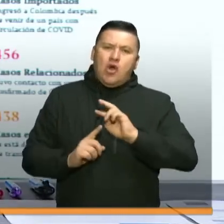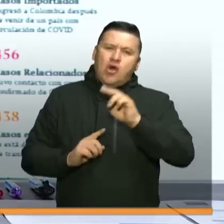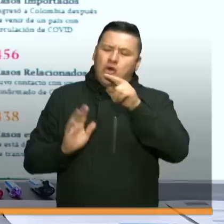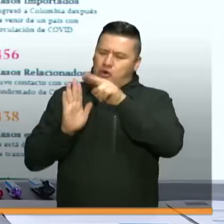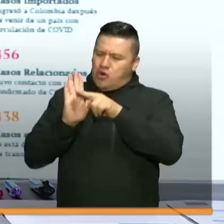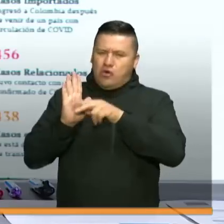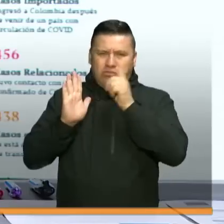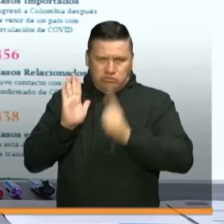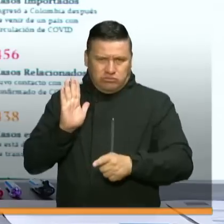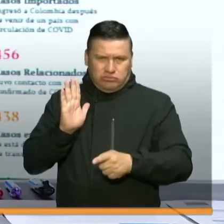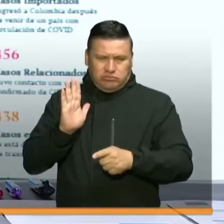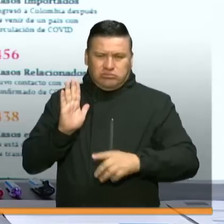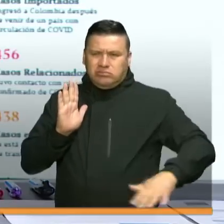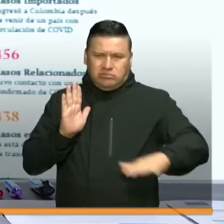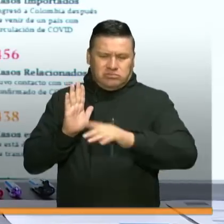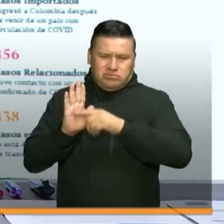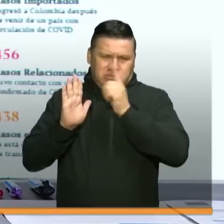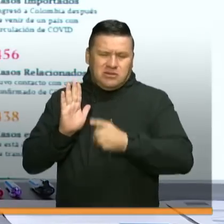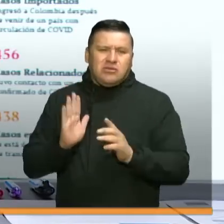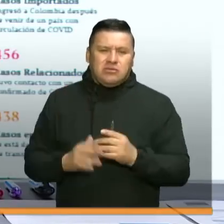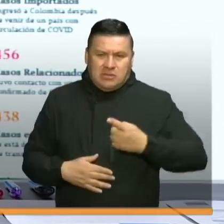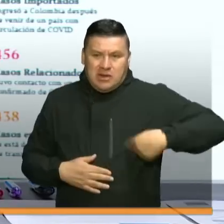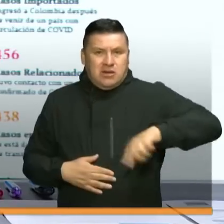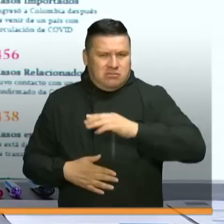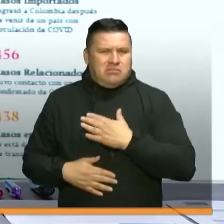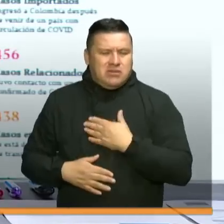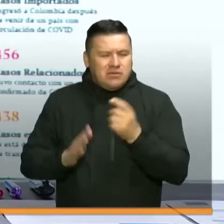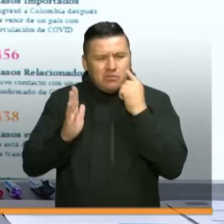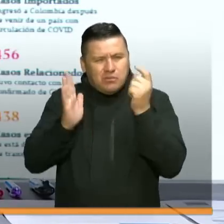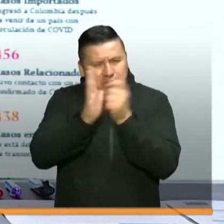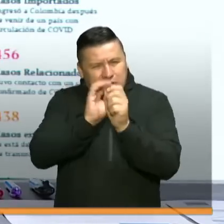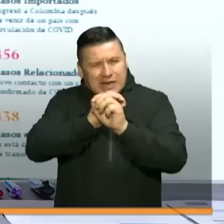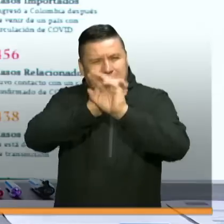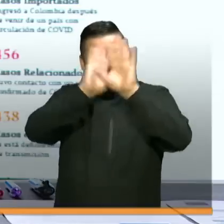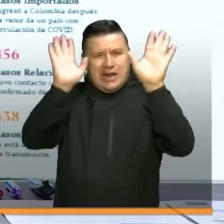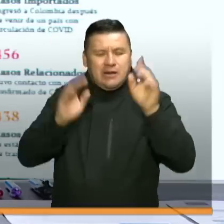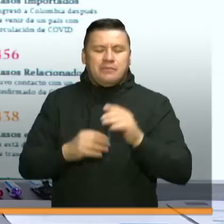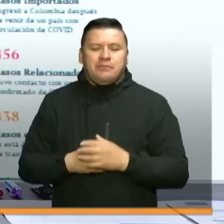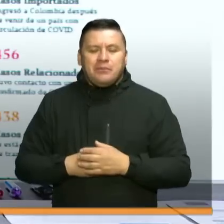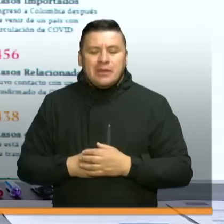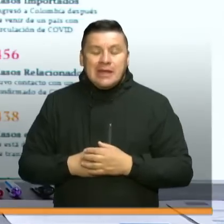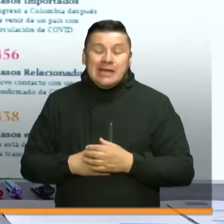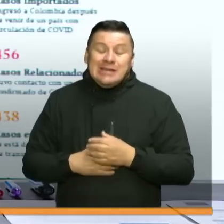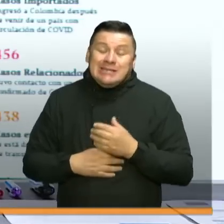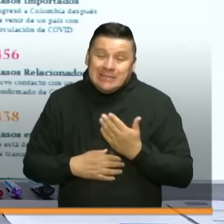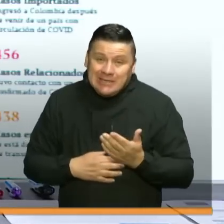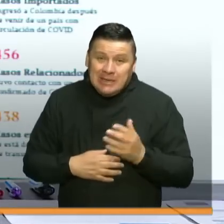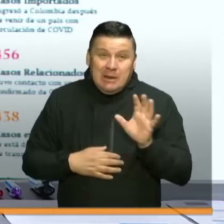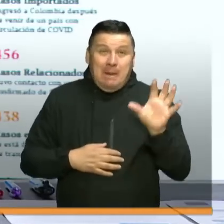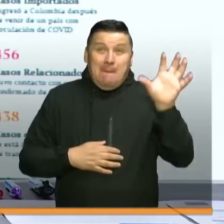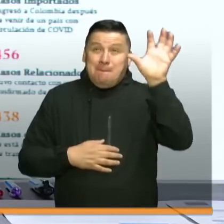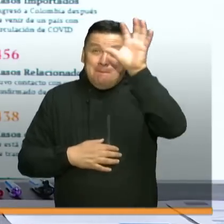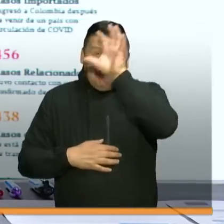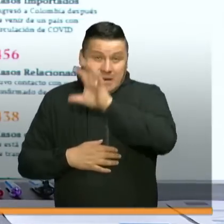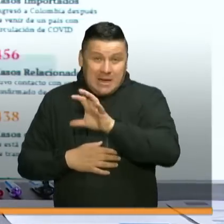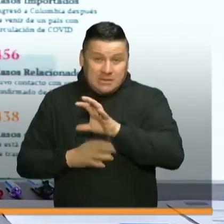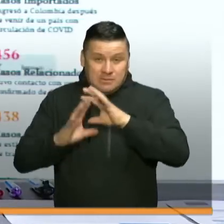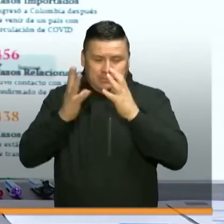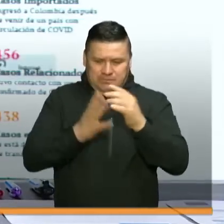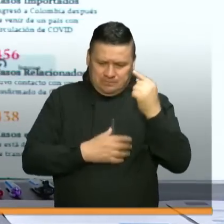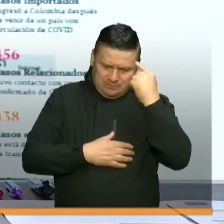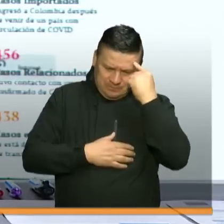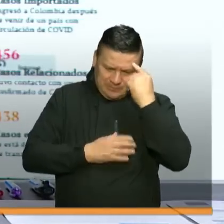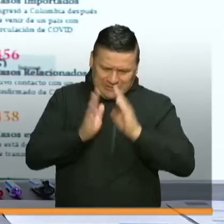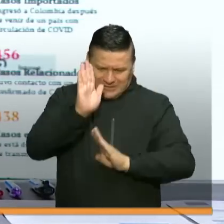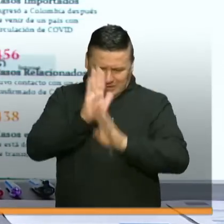protocolos en otros sectores y que nosotros tengamos claro, yo creo que ese es el concepto, que los países pensando en